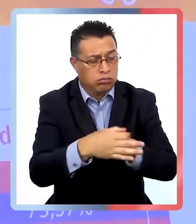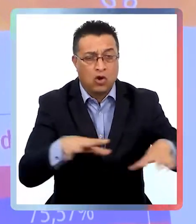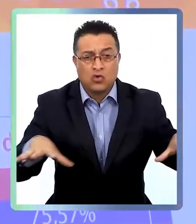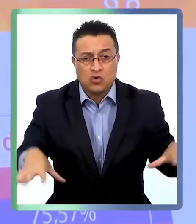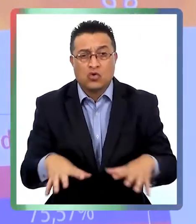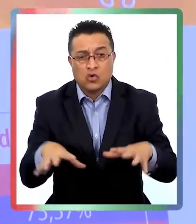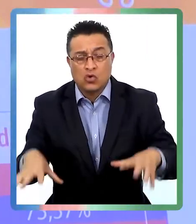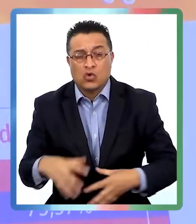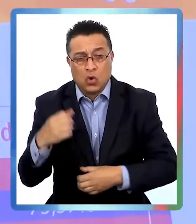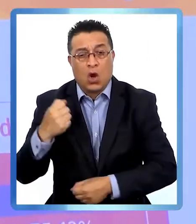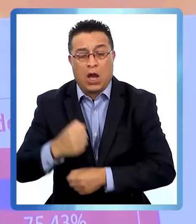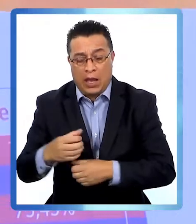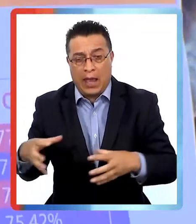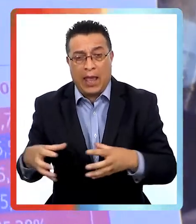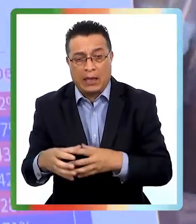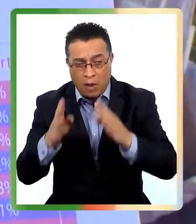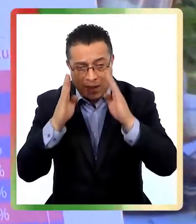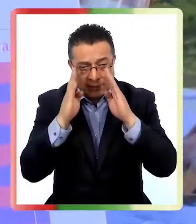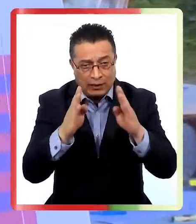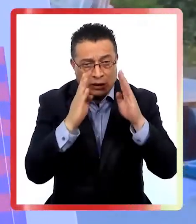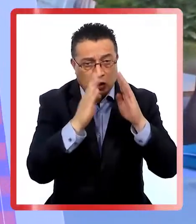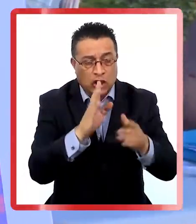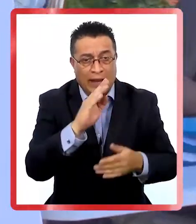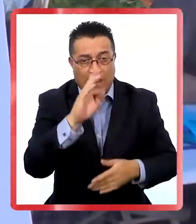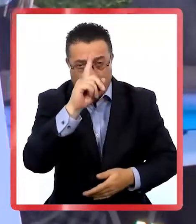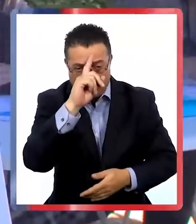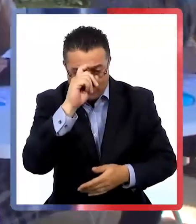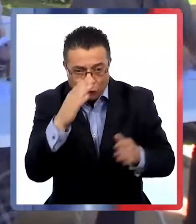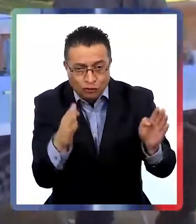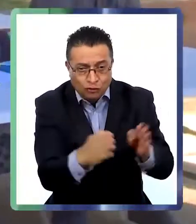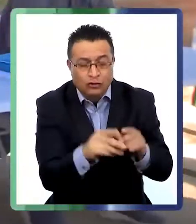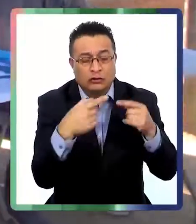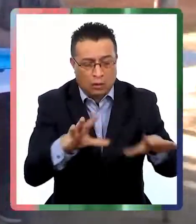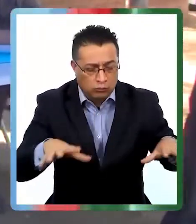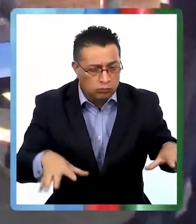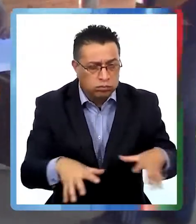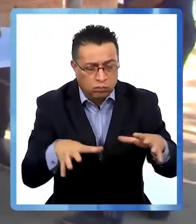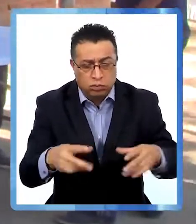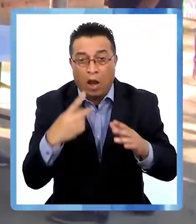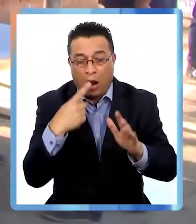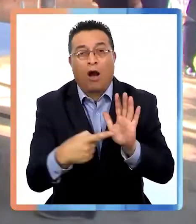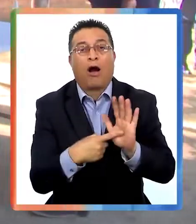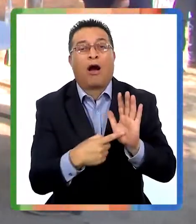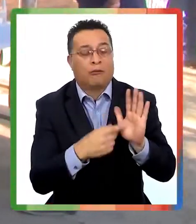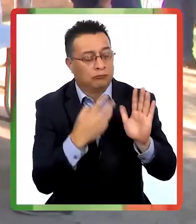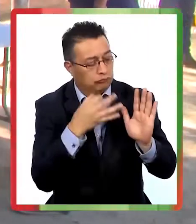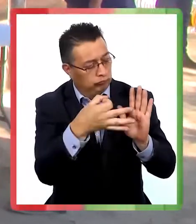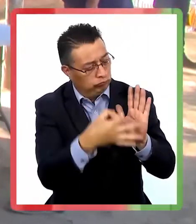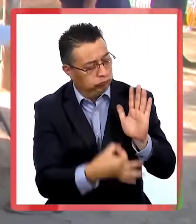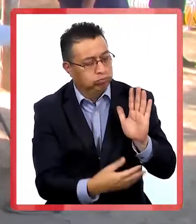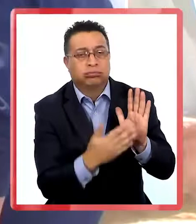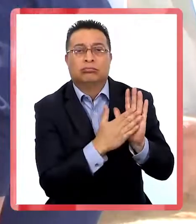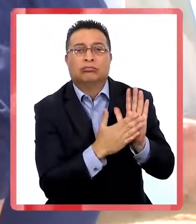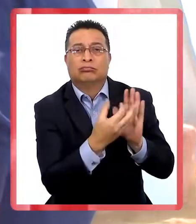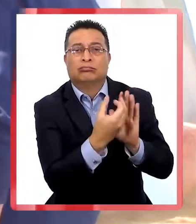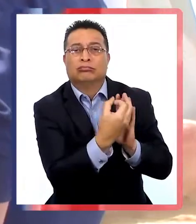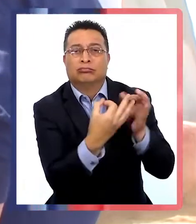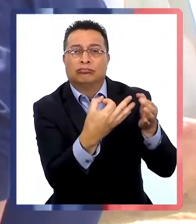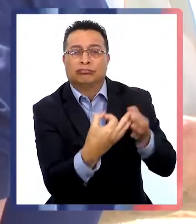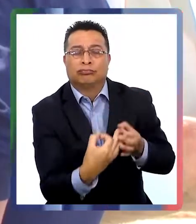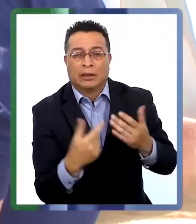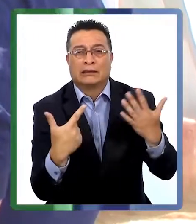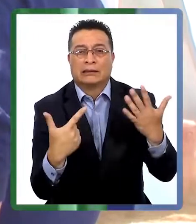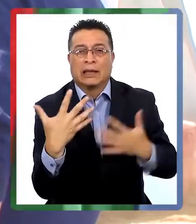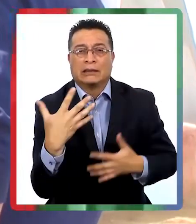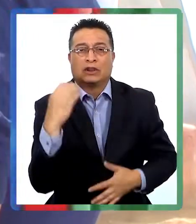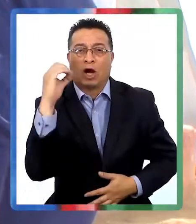esfuerzo. Los equipos de atención primaria han realizado un gran esfuerzo que se ve reflejado en las cifras que tenemos hoy en día nosotros el